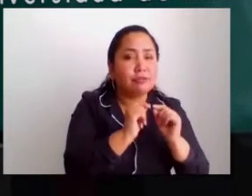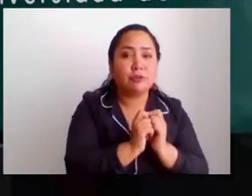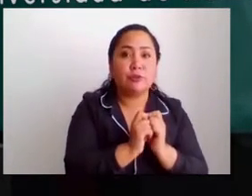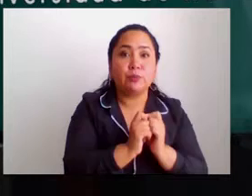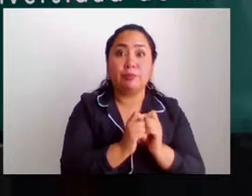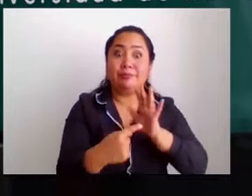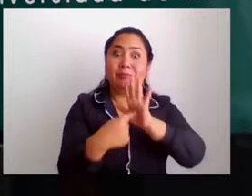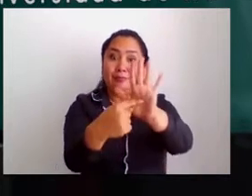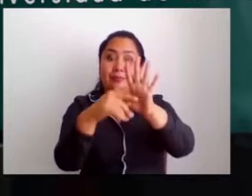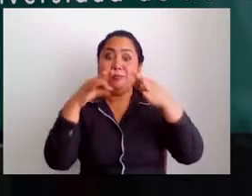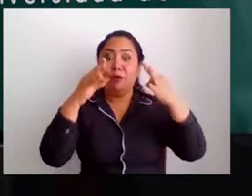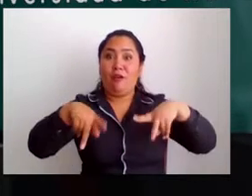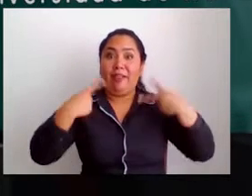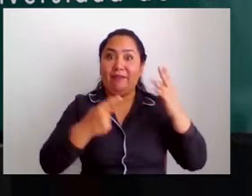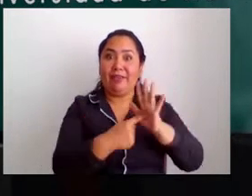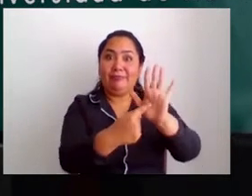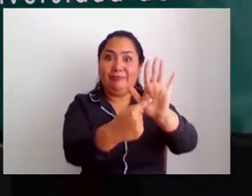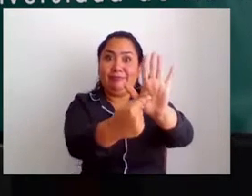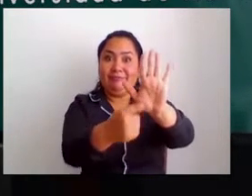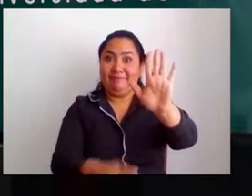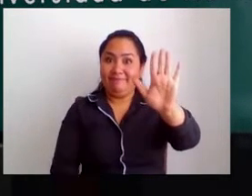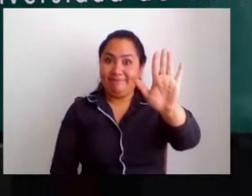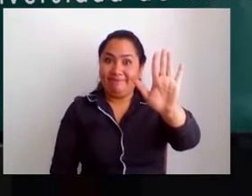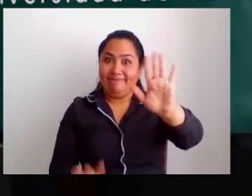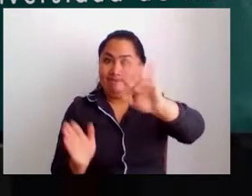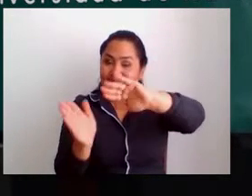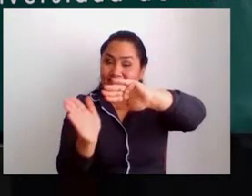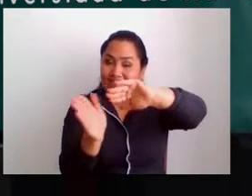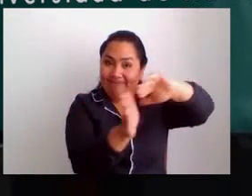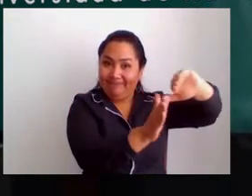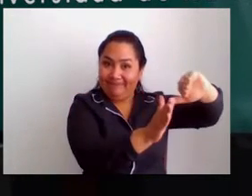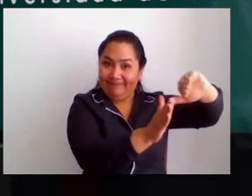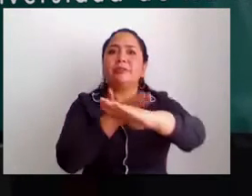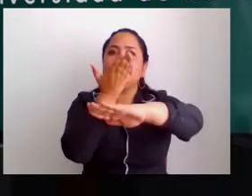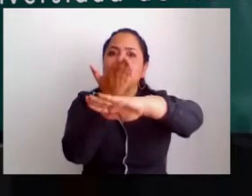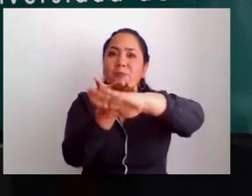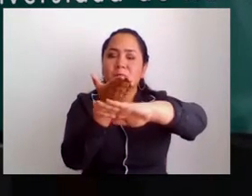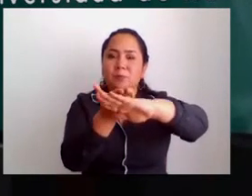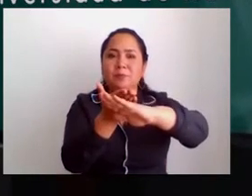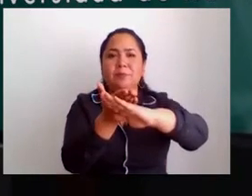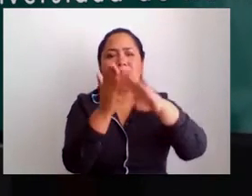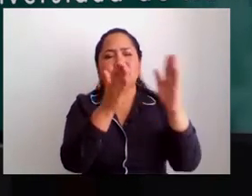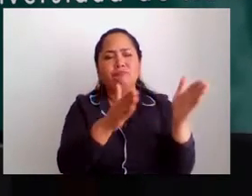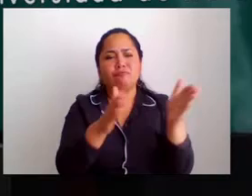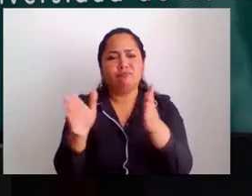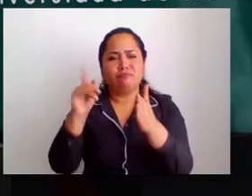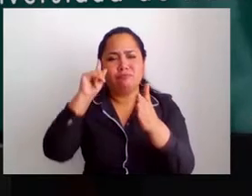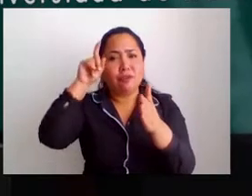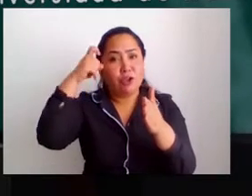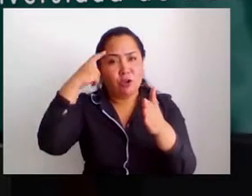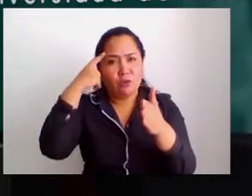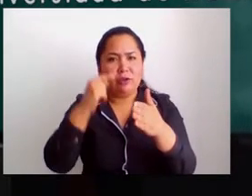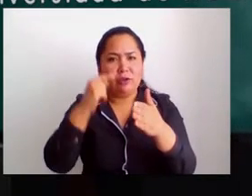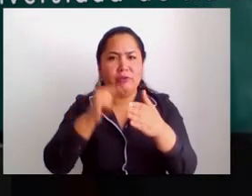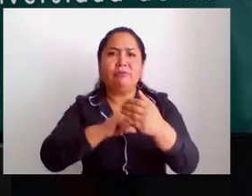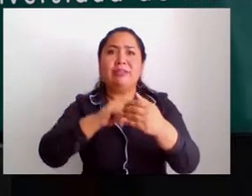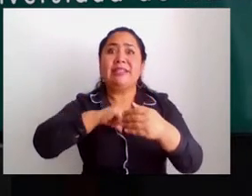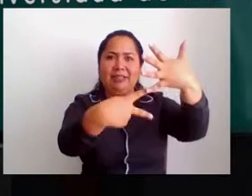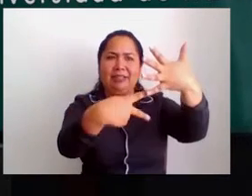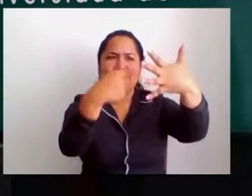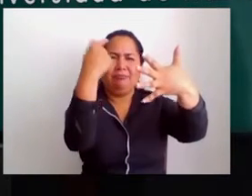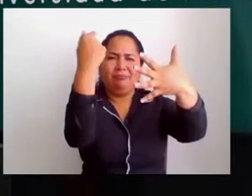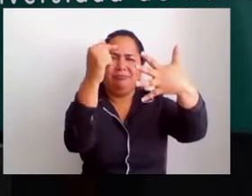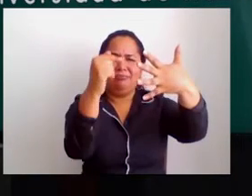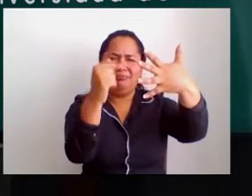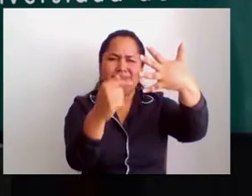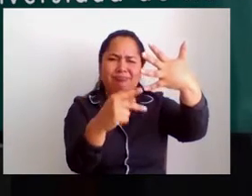mi hoja de vida, considero presentar mi propuesta de plan de gobierno en la cual tiene siete ejes estratégicos,